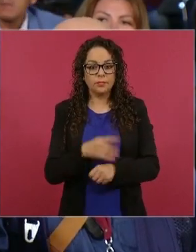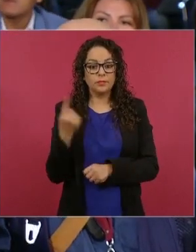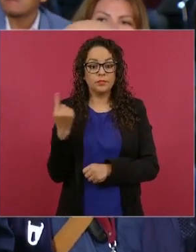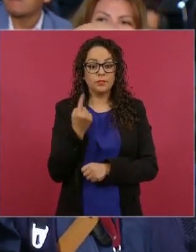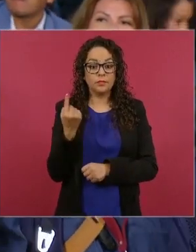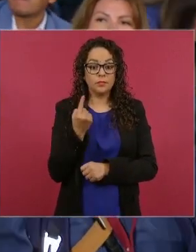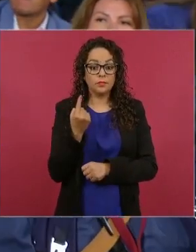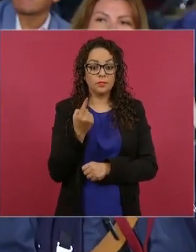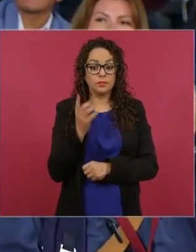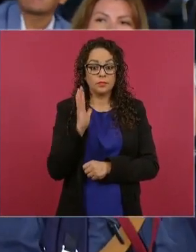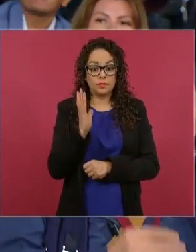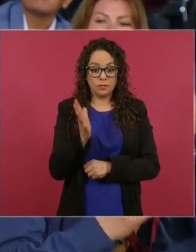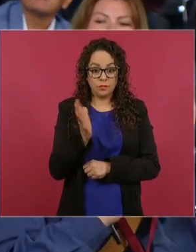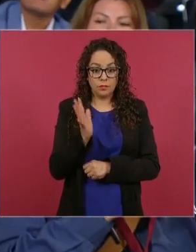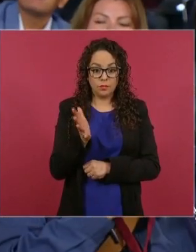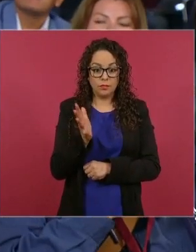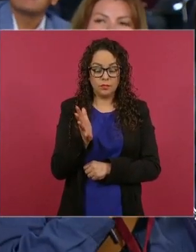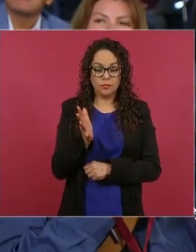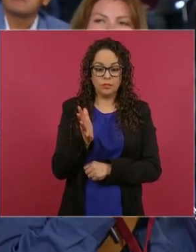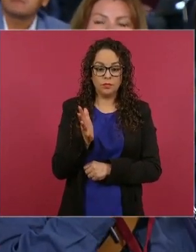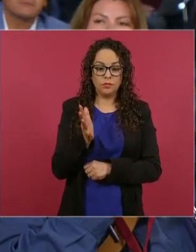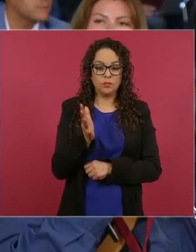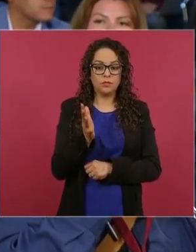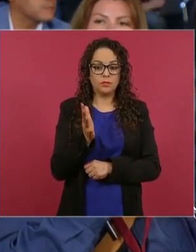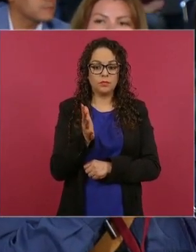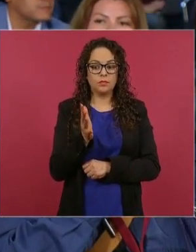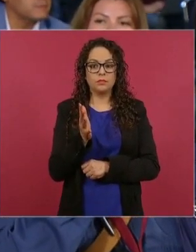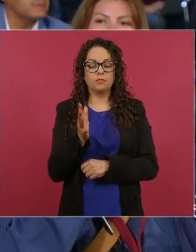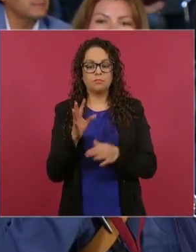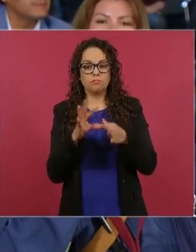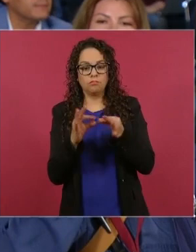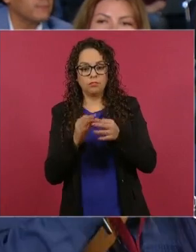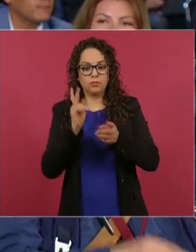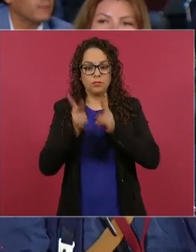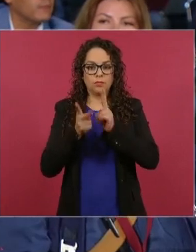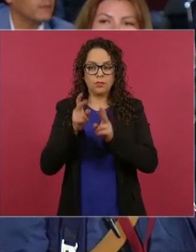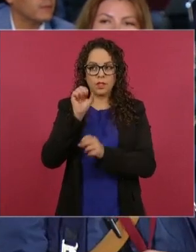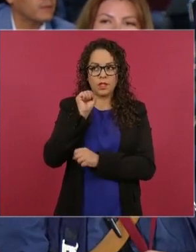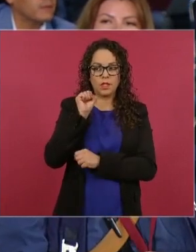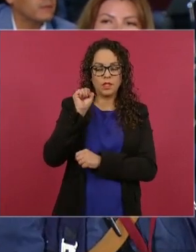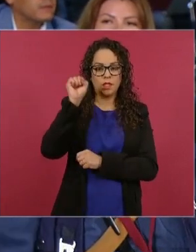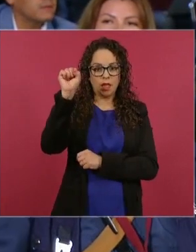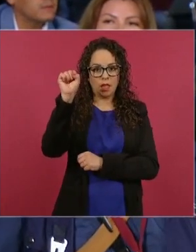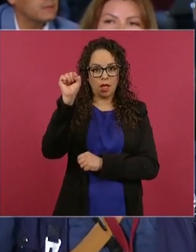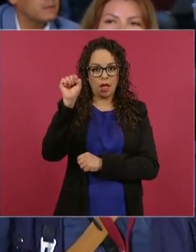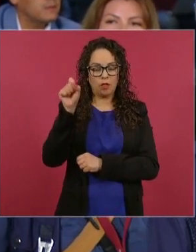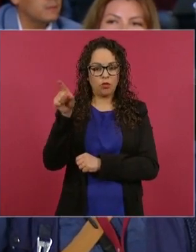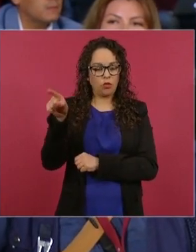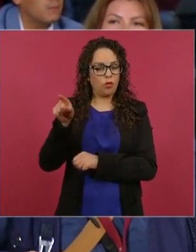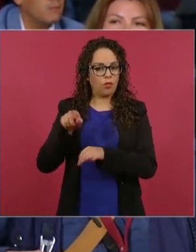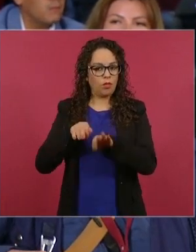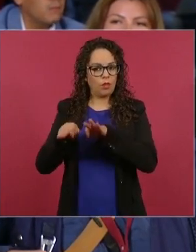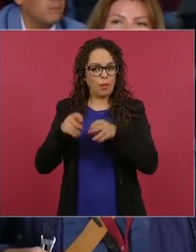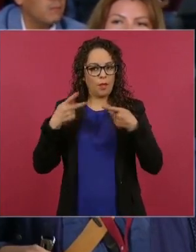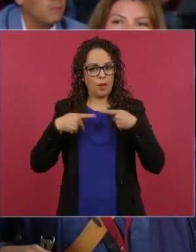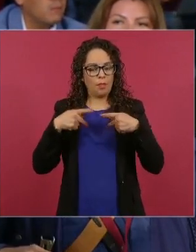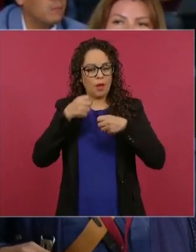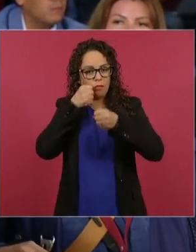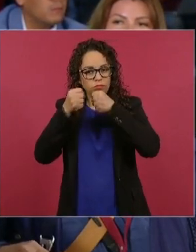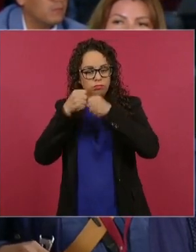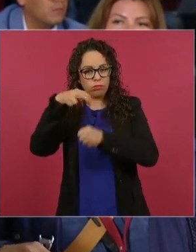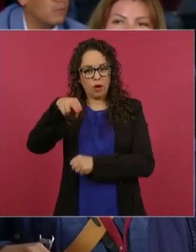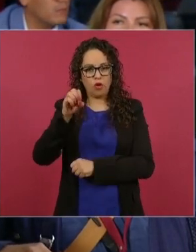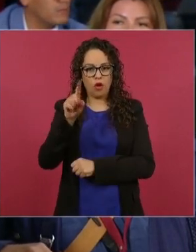planteamientos que presentó sobre la mesa de negociación el Sindicato Único de Trabajadores de Notimex, la